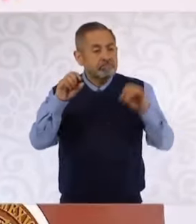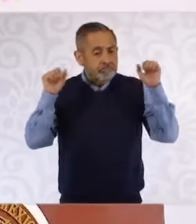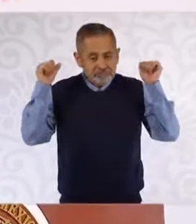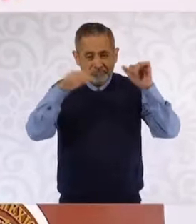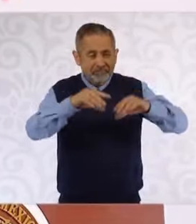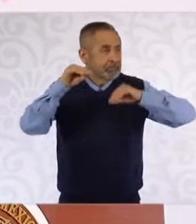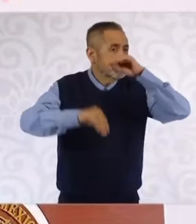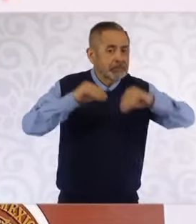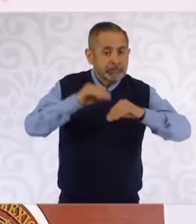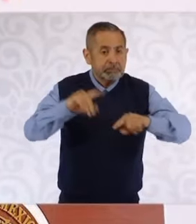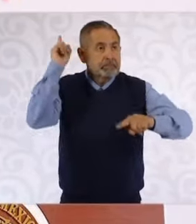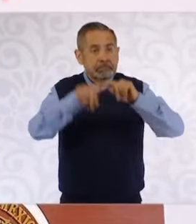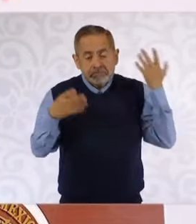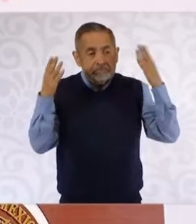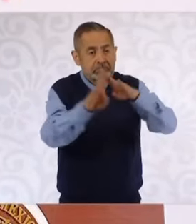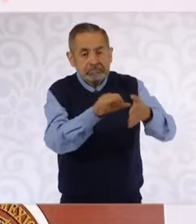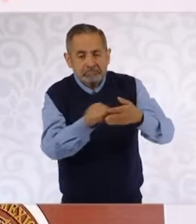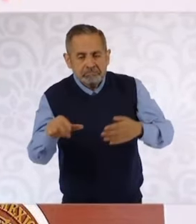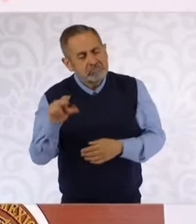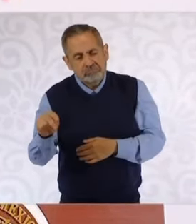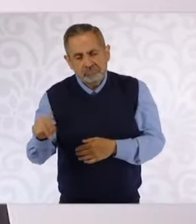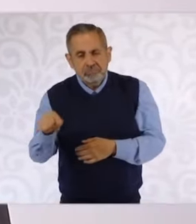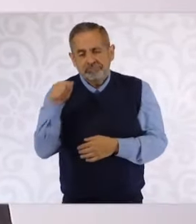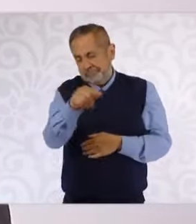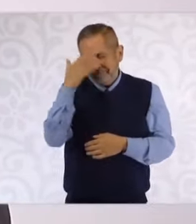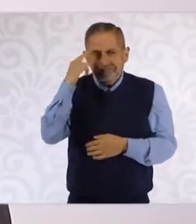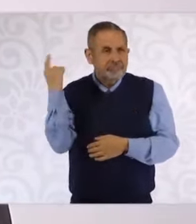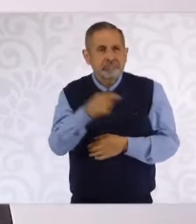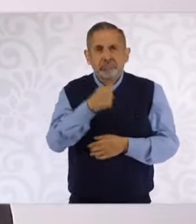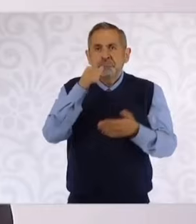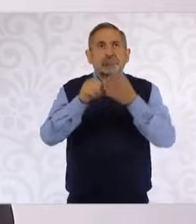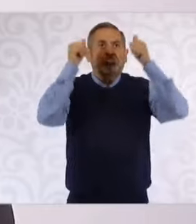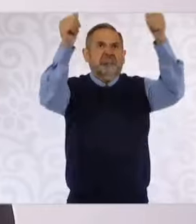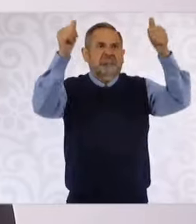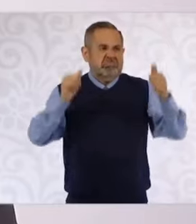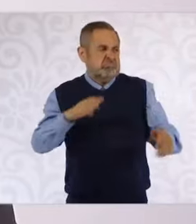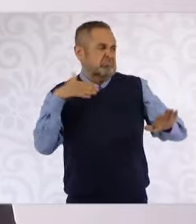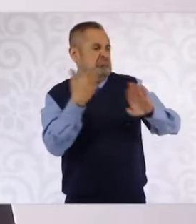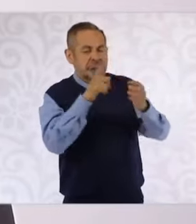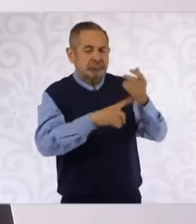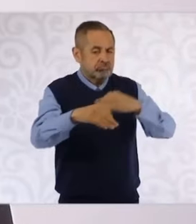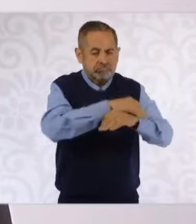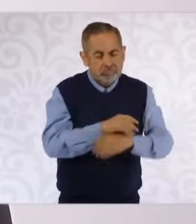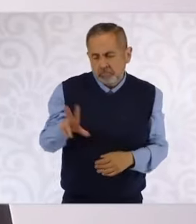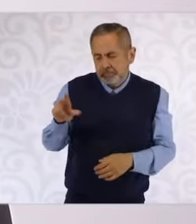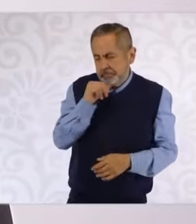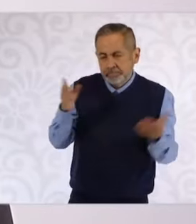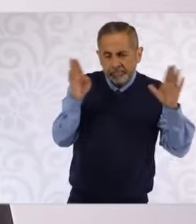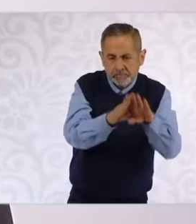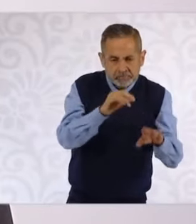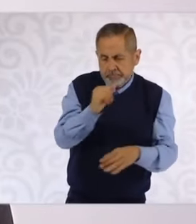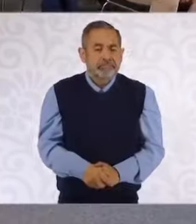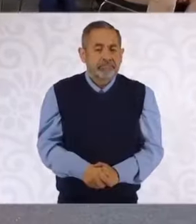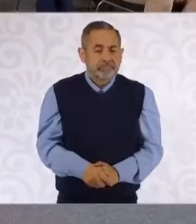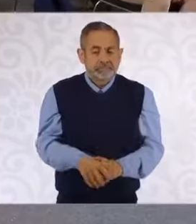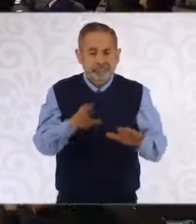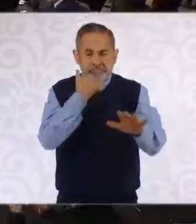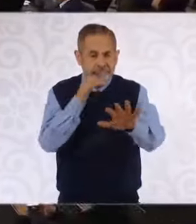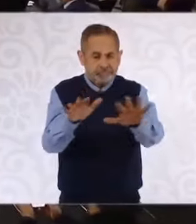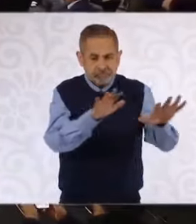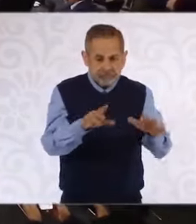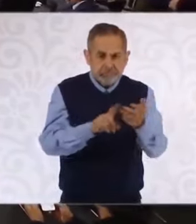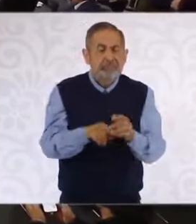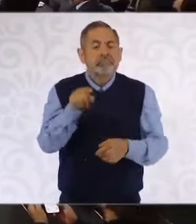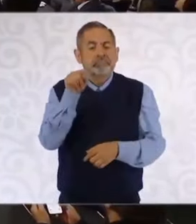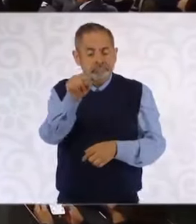narcomantas, pues bueno, como sabemos los delincuentes usan este tipo de mensajes a autoridades, etcétera, pero no, la feria no se va a suspender y se va a garantizar la seguridad. Justo